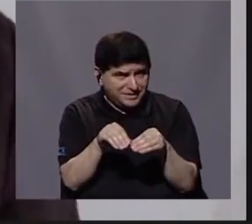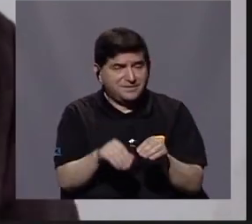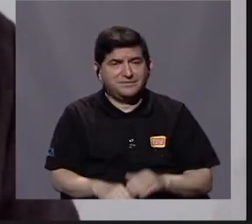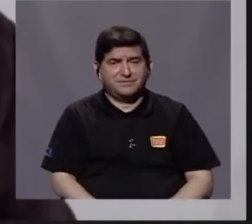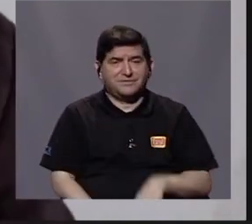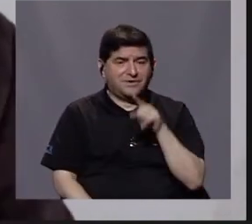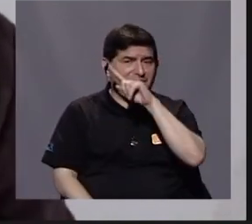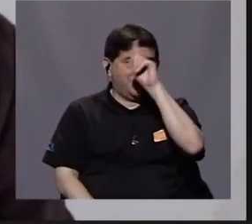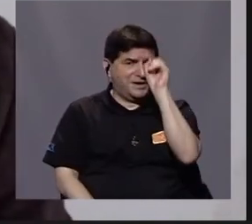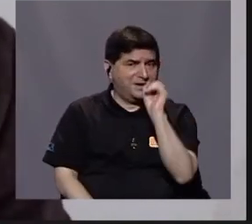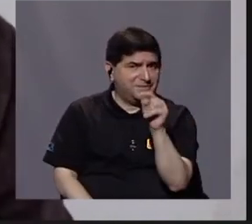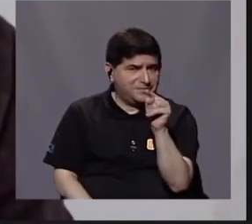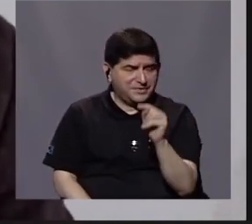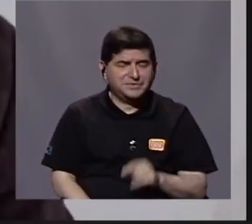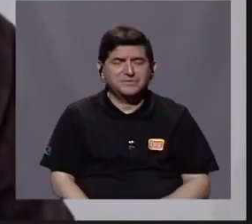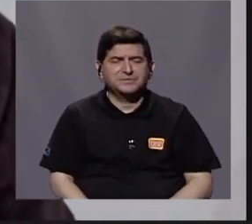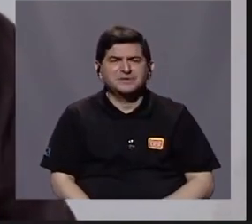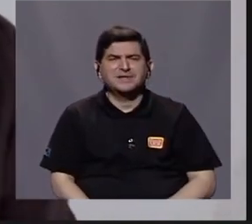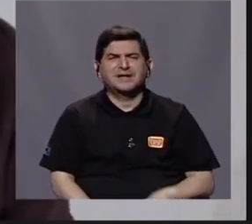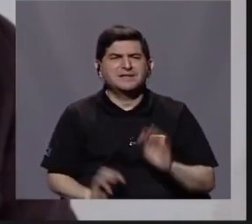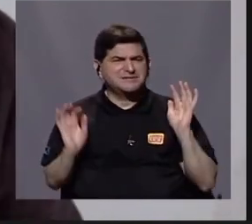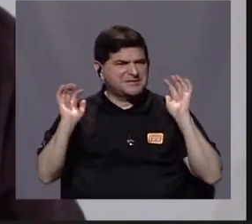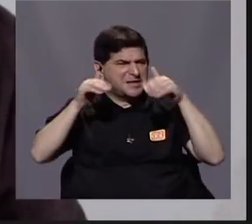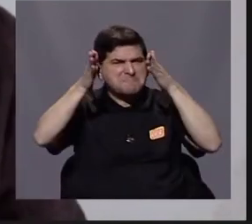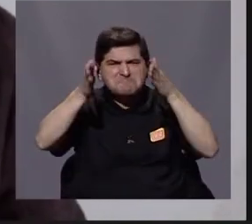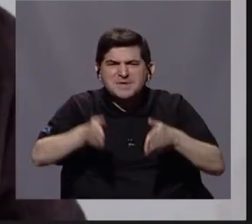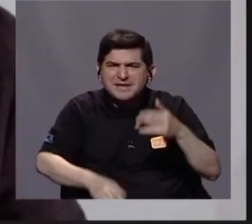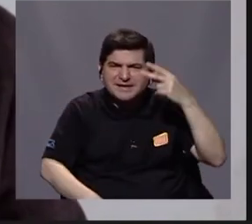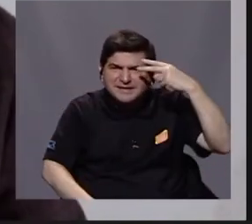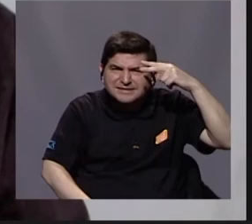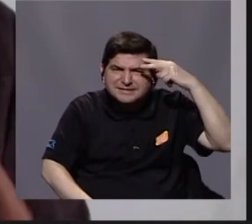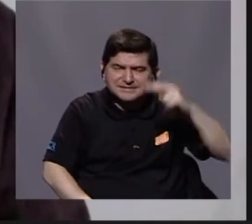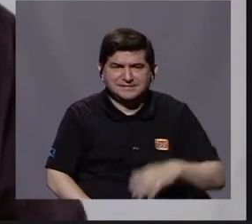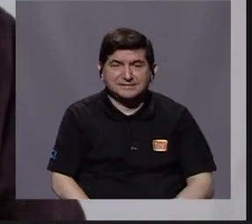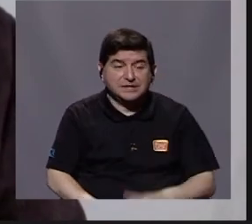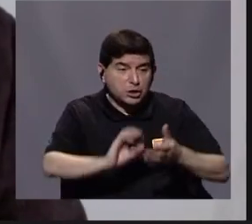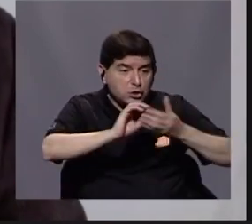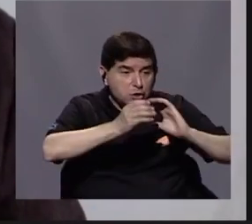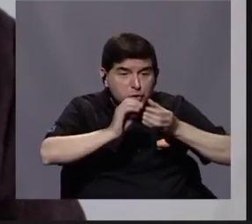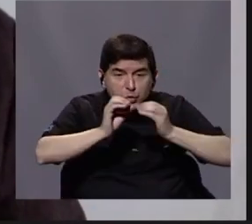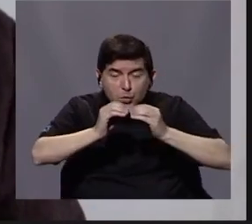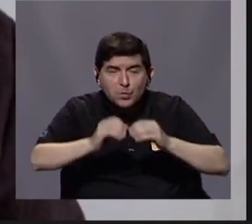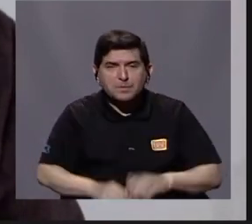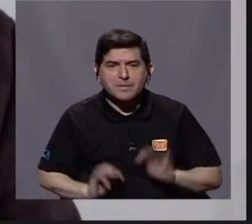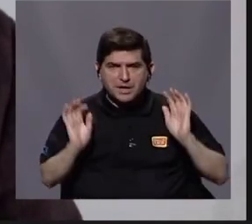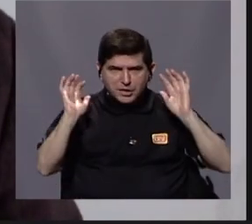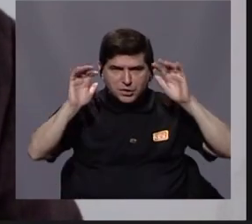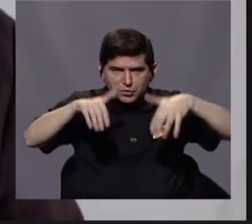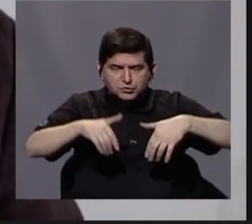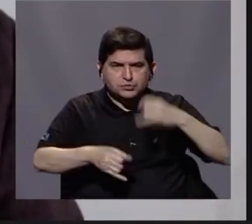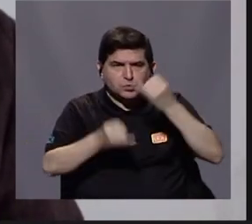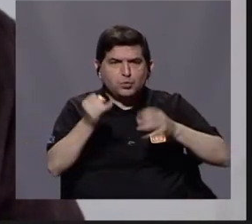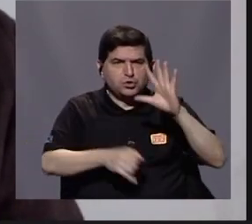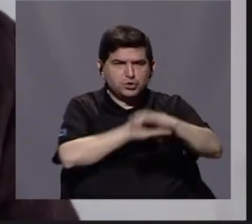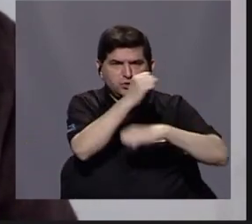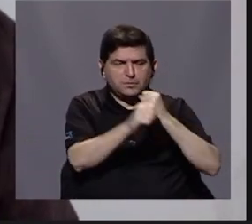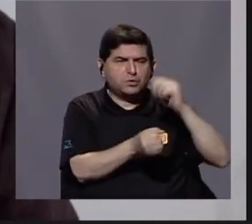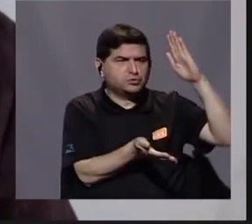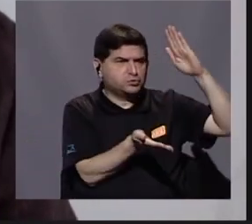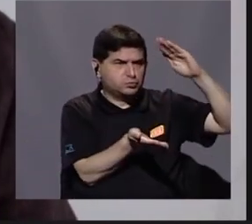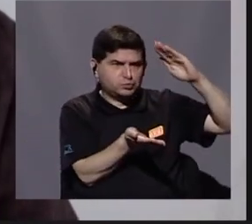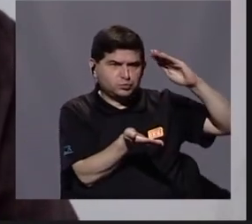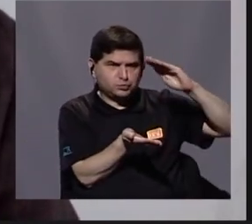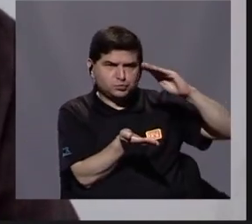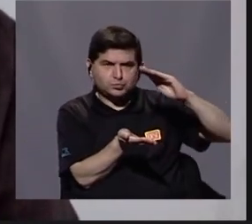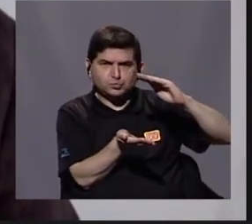esta pregunta que me hacía sobre la migración mexicana, los números de la migración en los últimos cinco años han disminuido